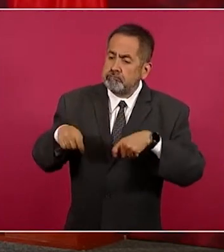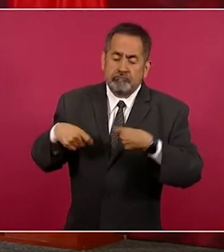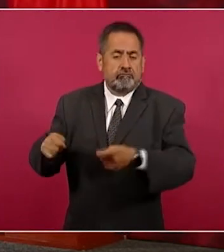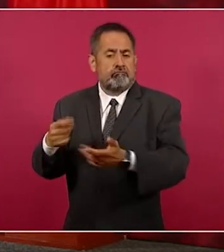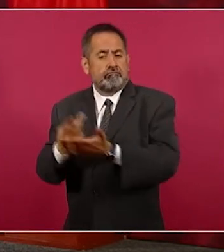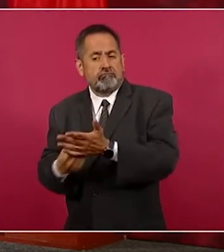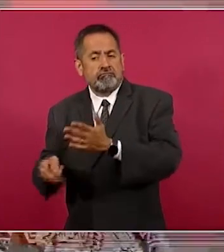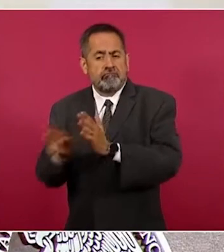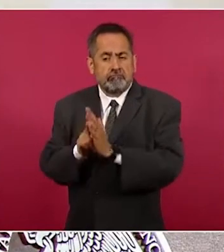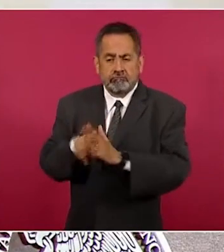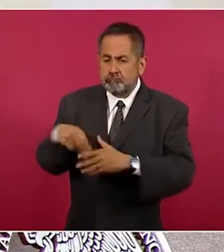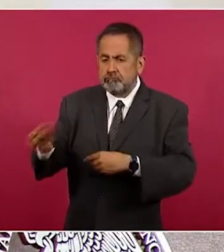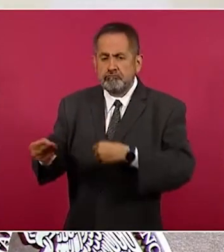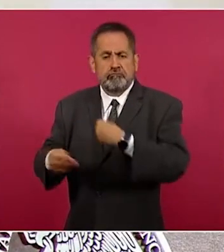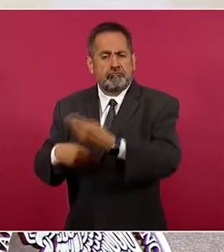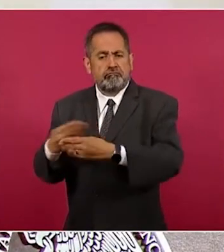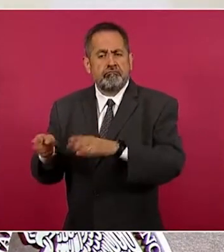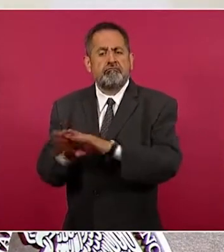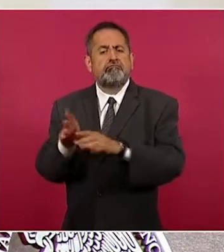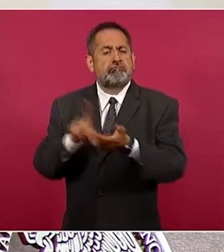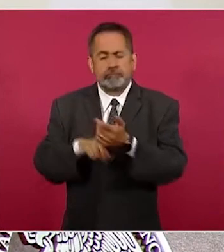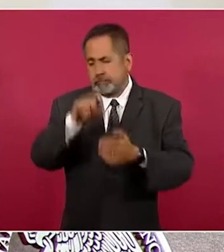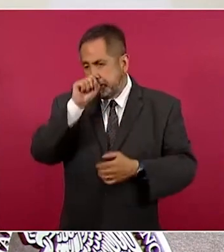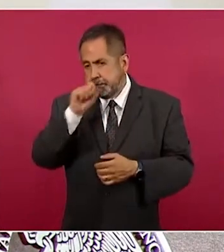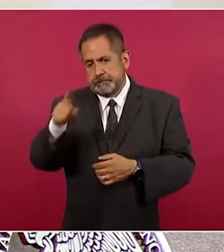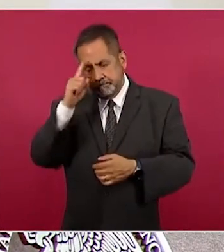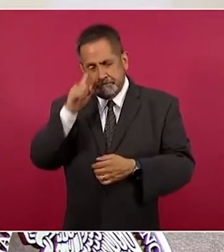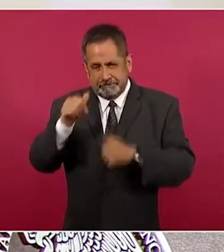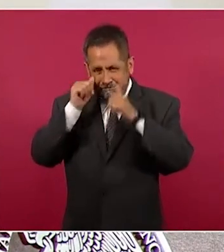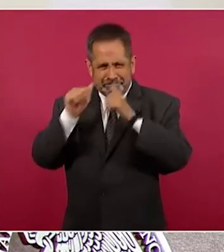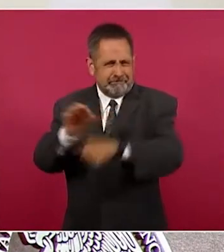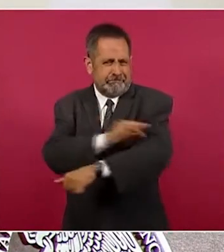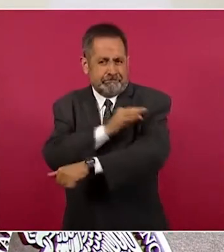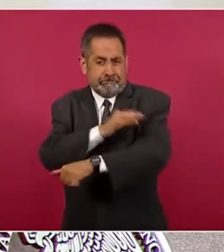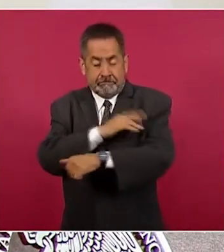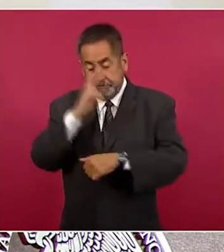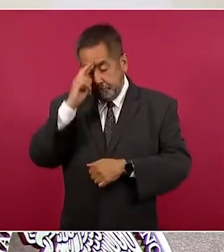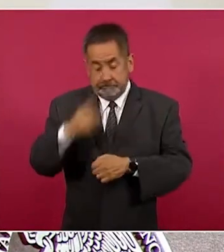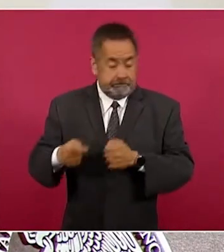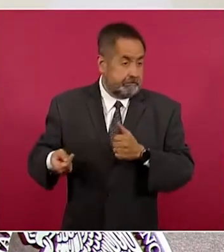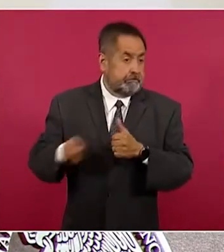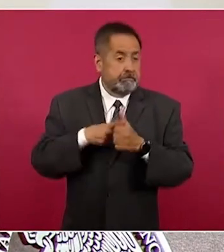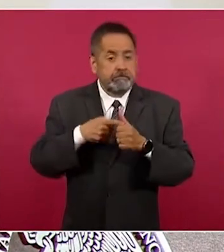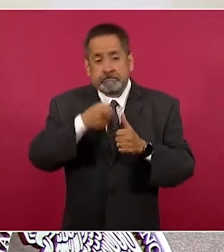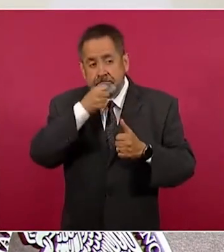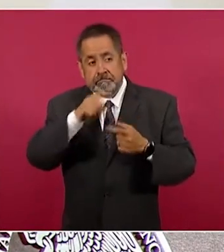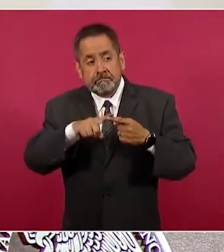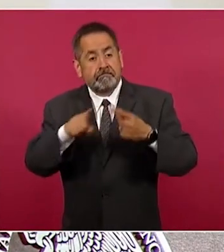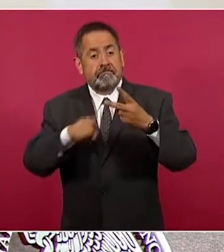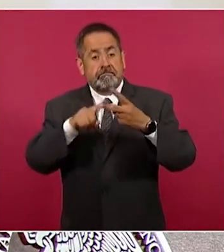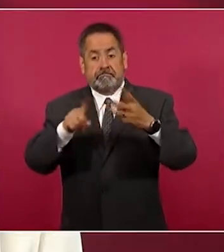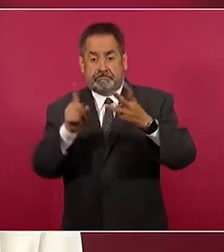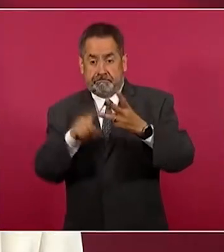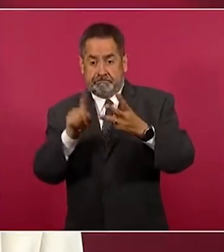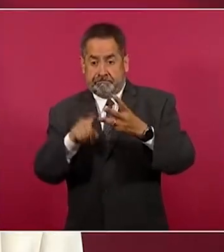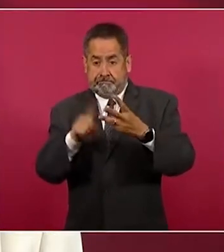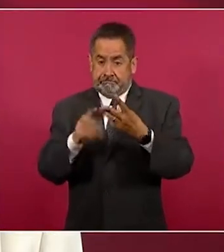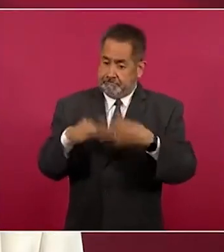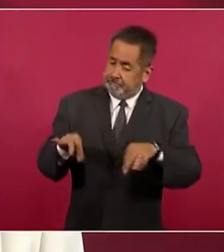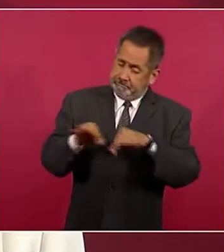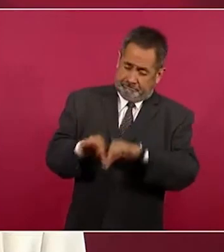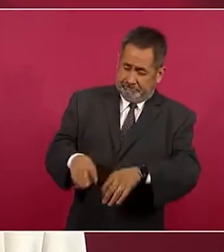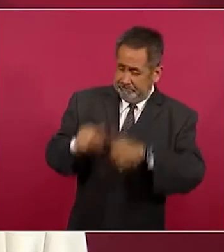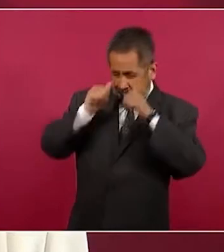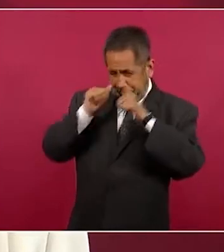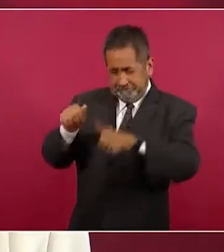campanas de notificación para que la misma te avise cuando yo tenga contenido nuevo disponible para ti. Gracias. Nos vemos en la